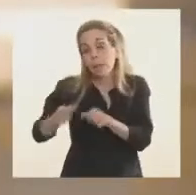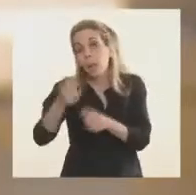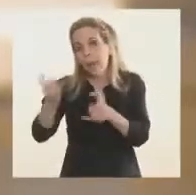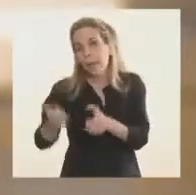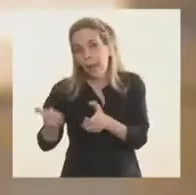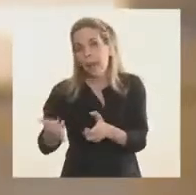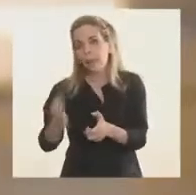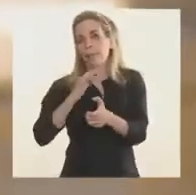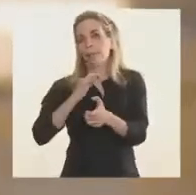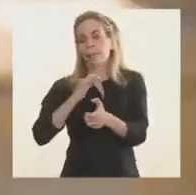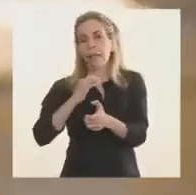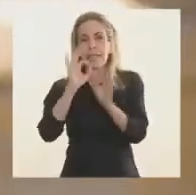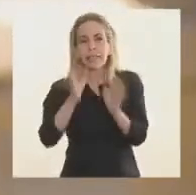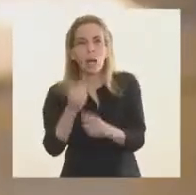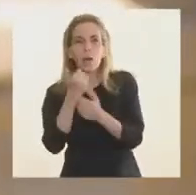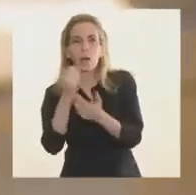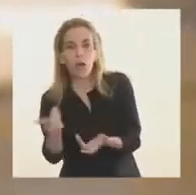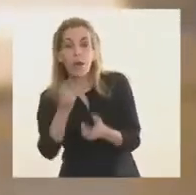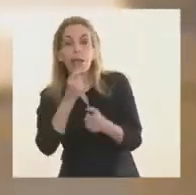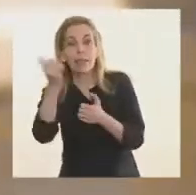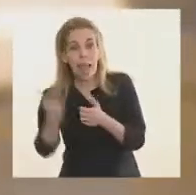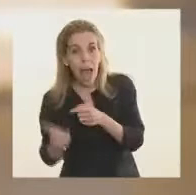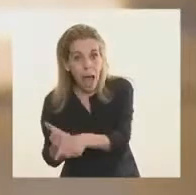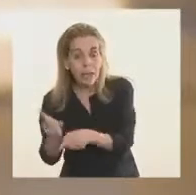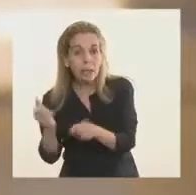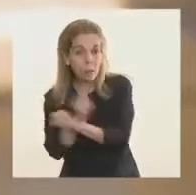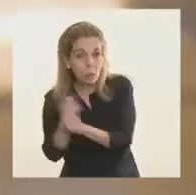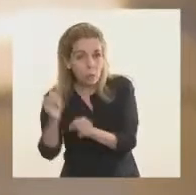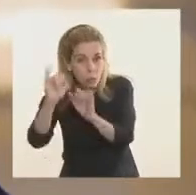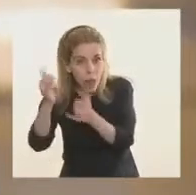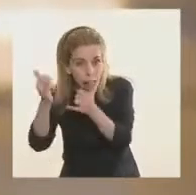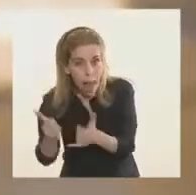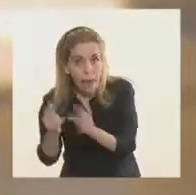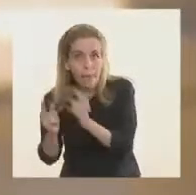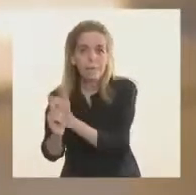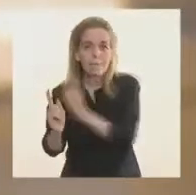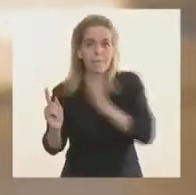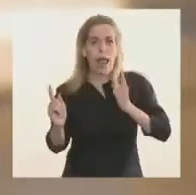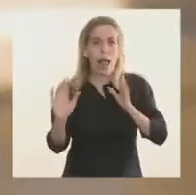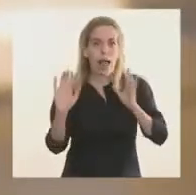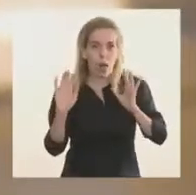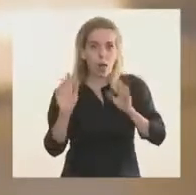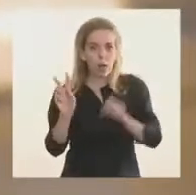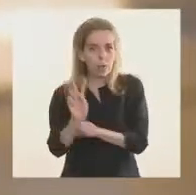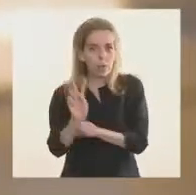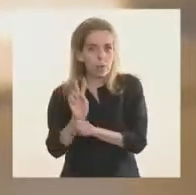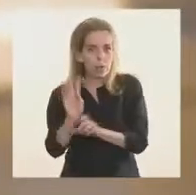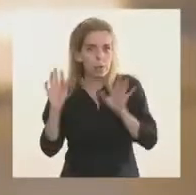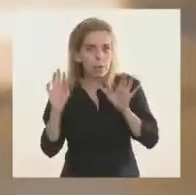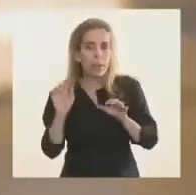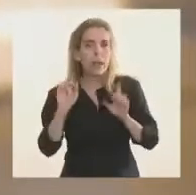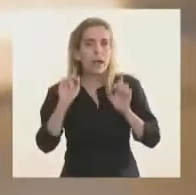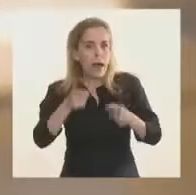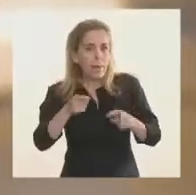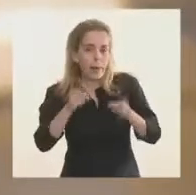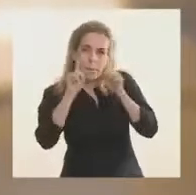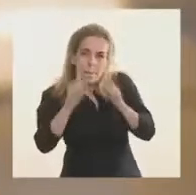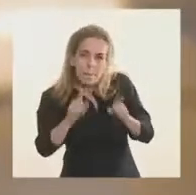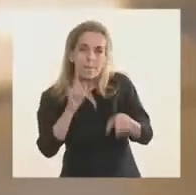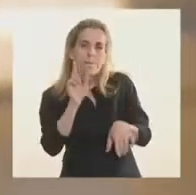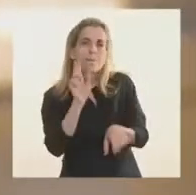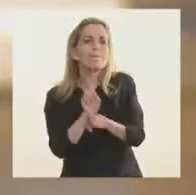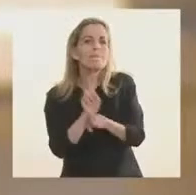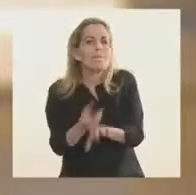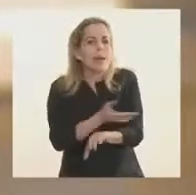aíslen. Es la manera clara de hacer la prevención, no hay muchas otras. Y además también no solo vamos a trabajar intensamente en la prevención, como está